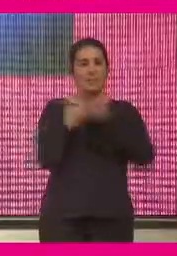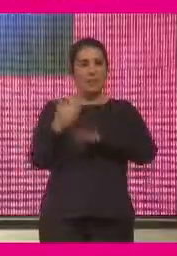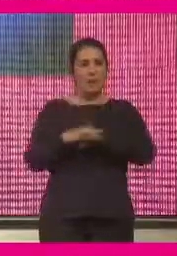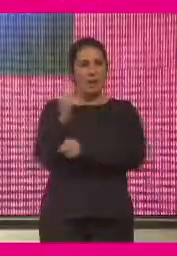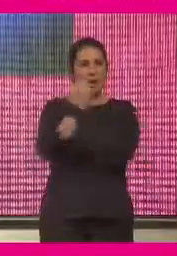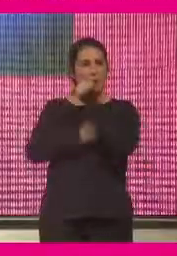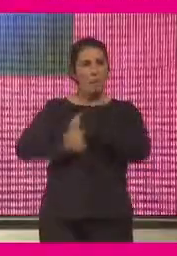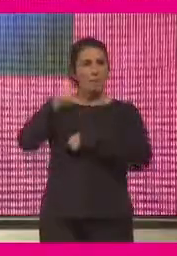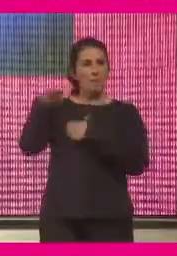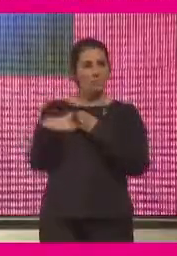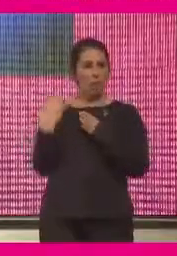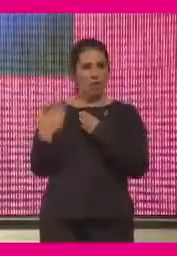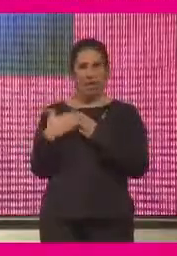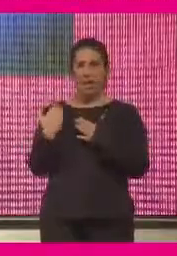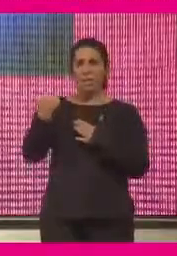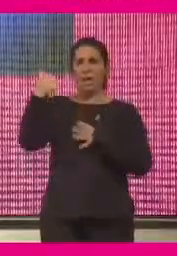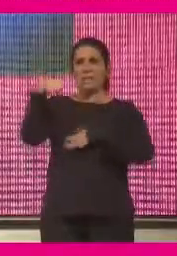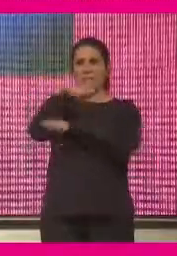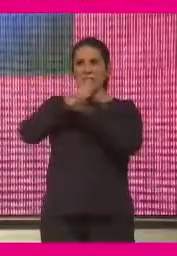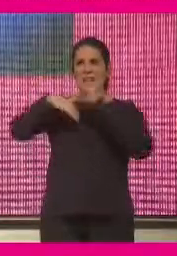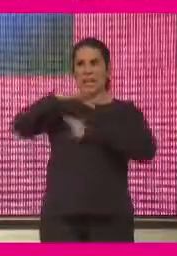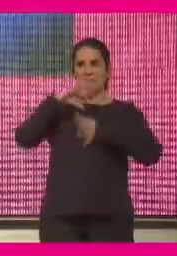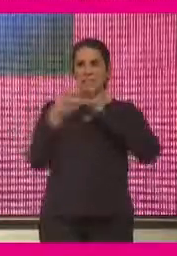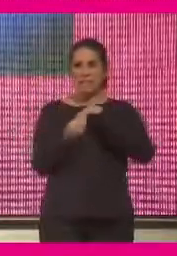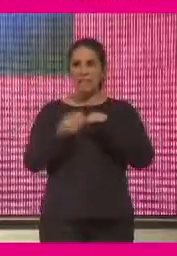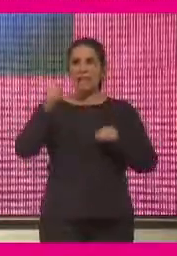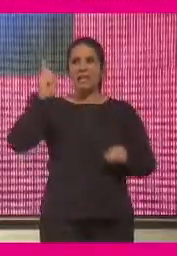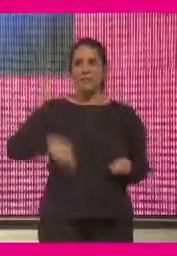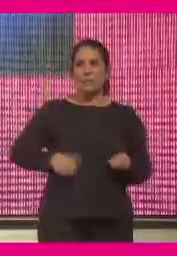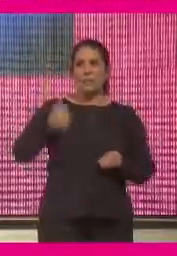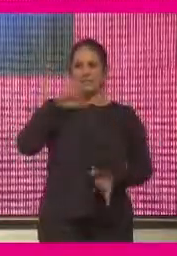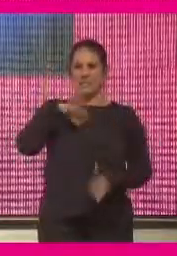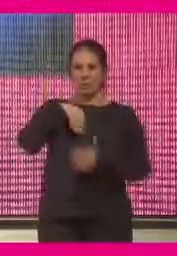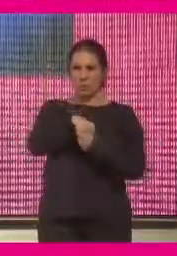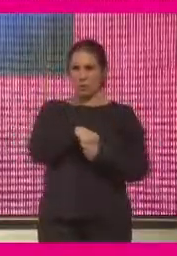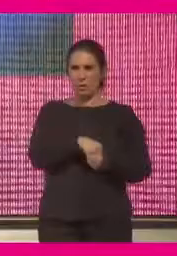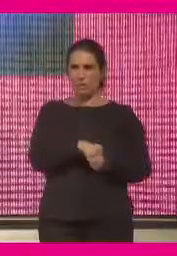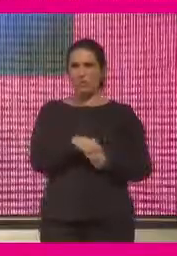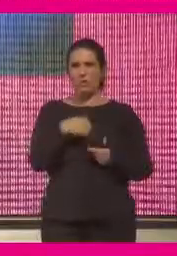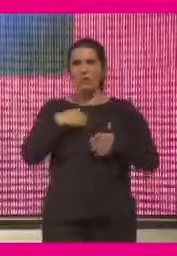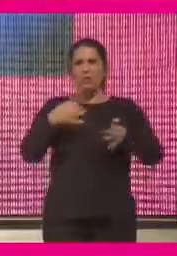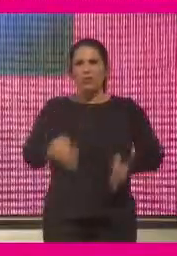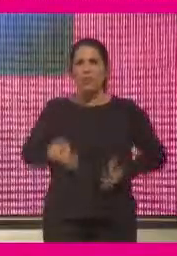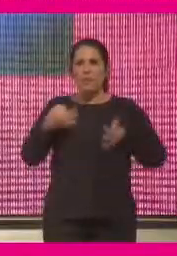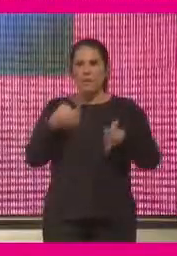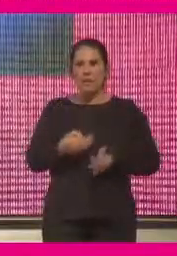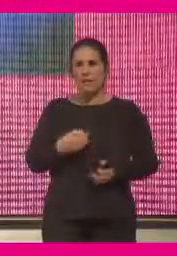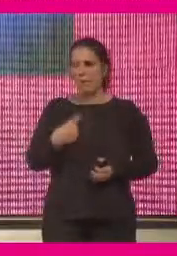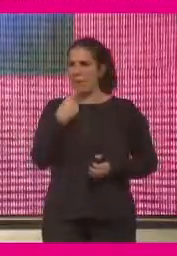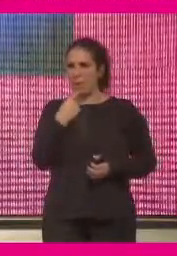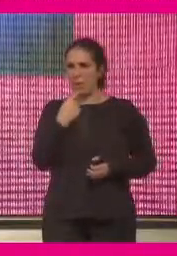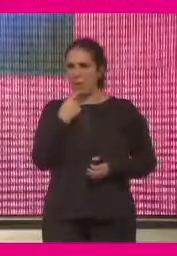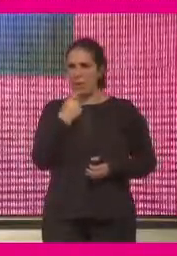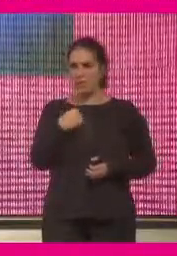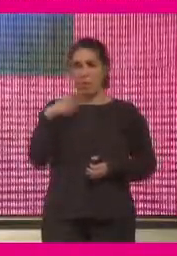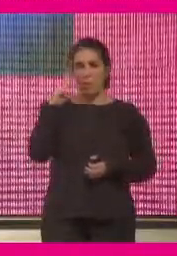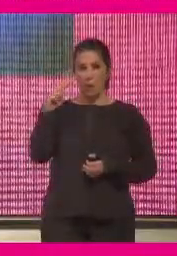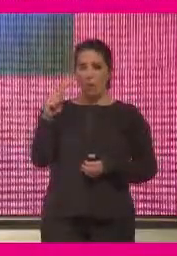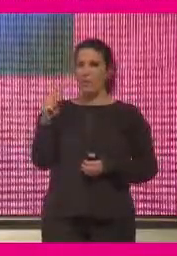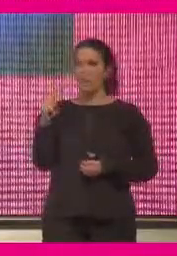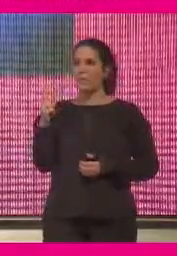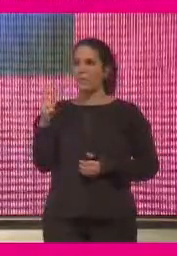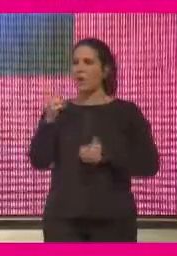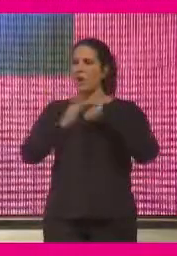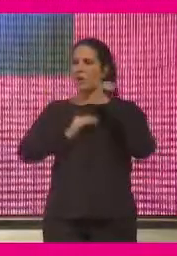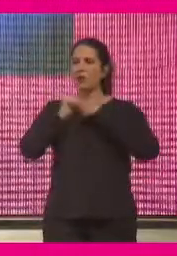más moderna, una comunidad más resiliente y una economía más inclusiva. Es decir, yo siempre digo que yo no veo la reconstrucción de España